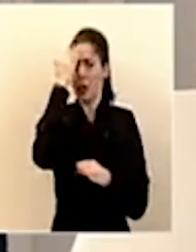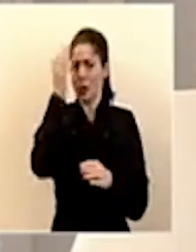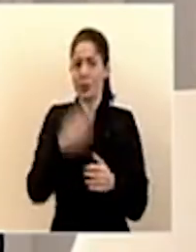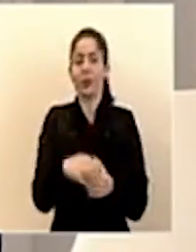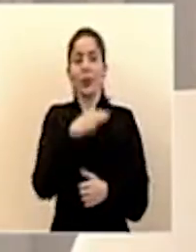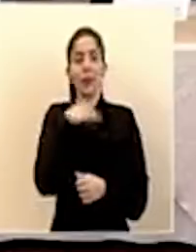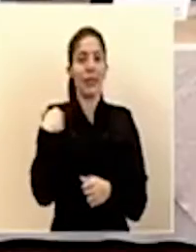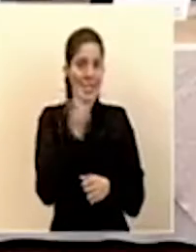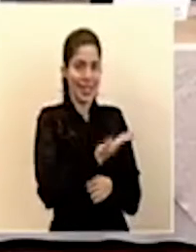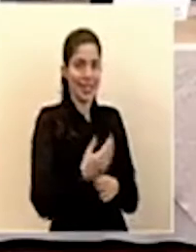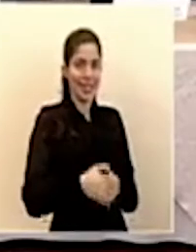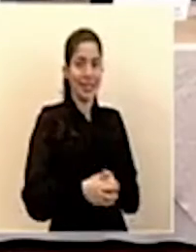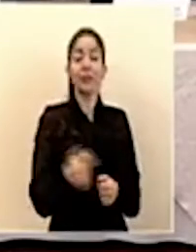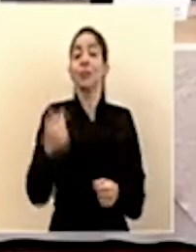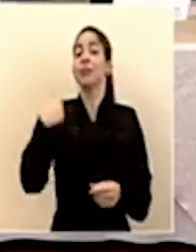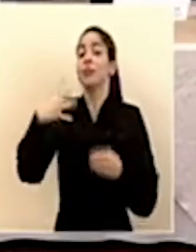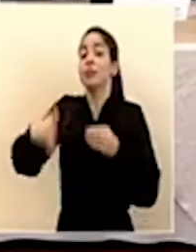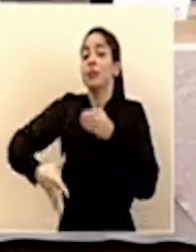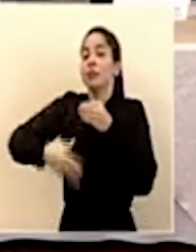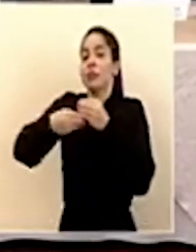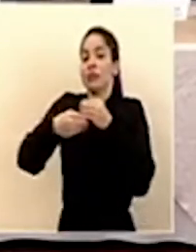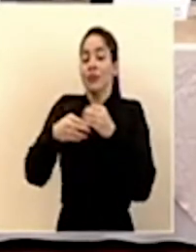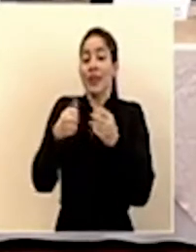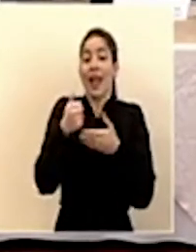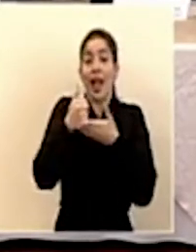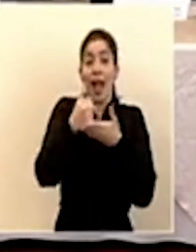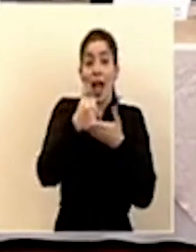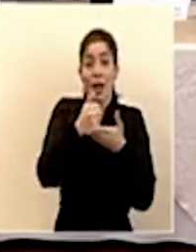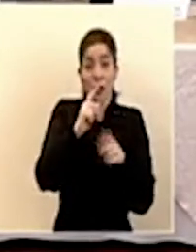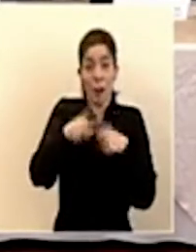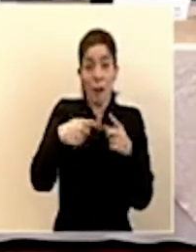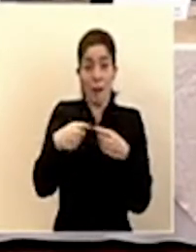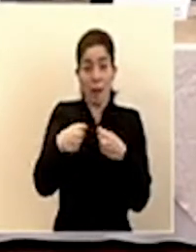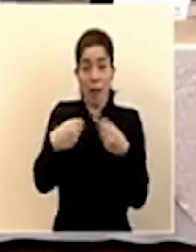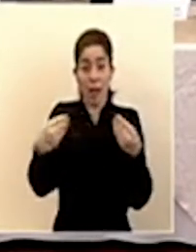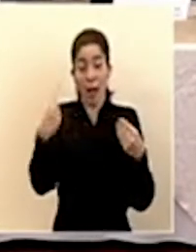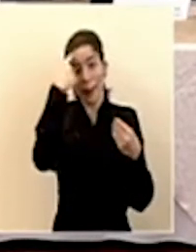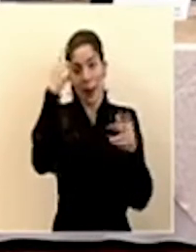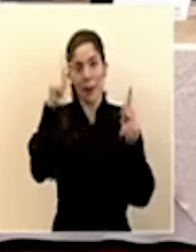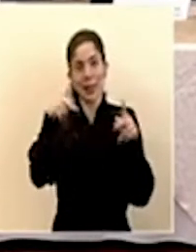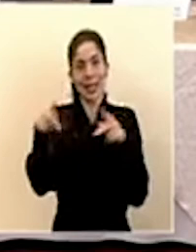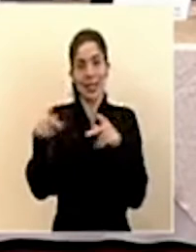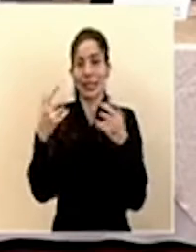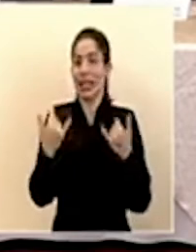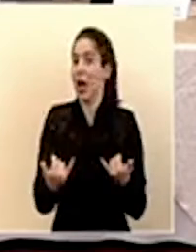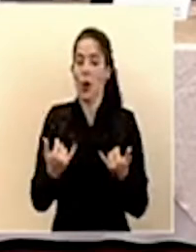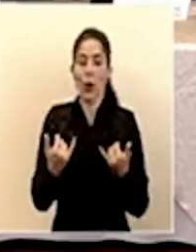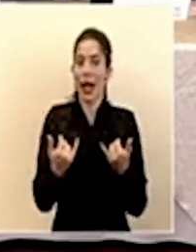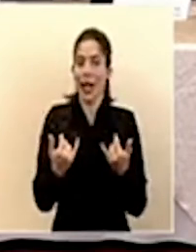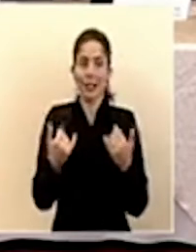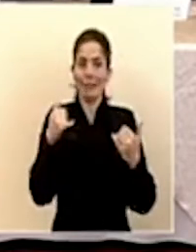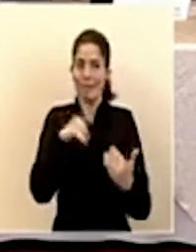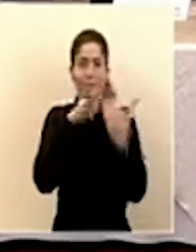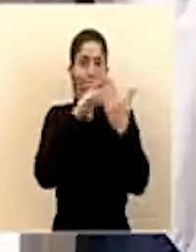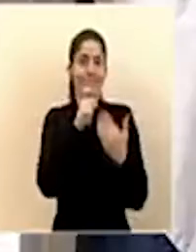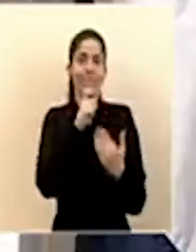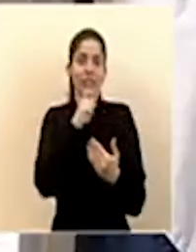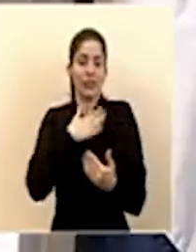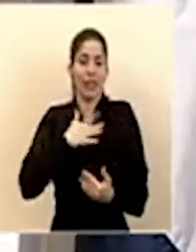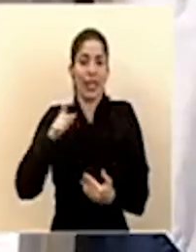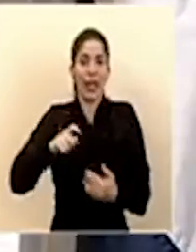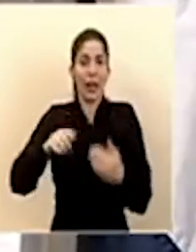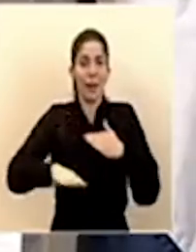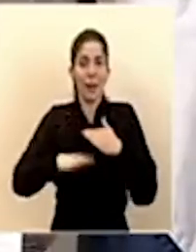Ministra. Adicionalmente a los subsidios que estaremos entregando para las personas que no tienen cómo hacer frente a sus necesidades